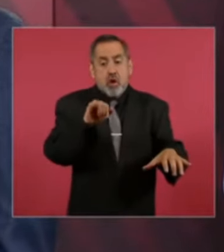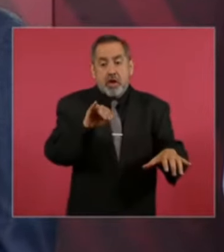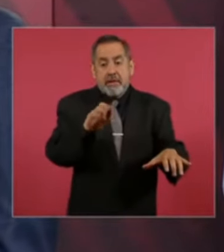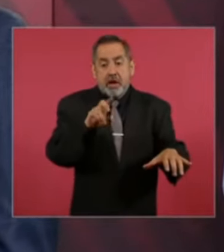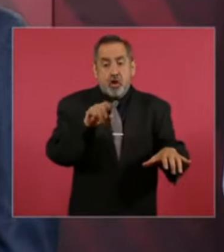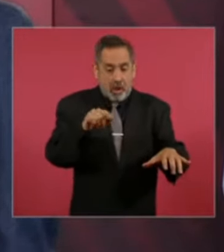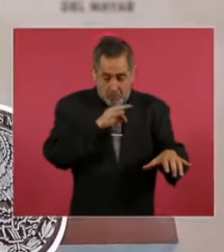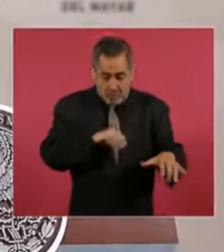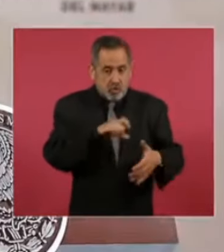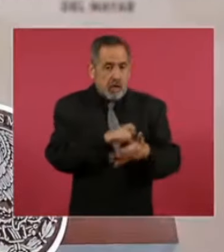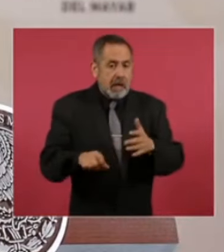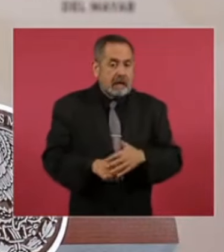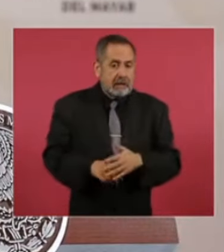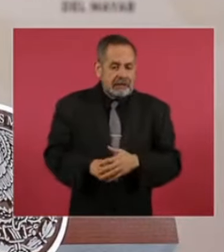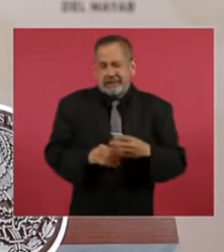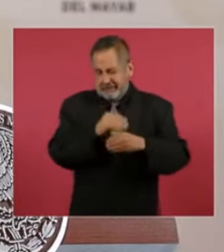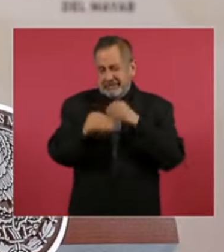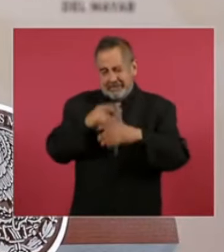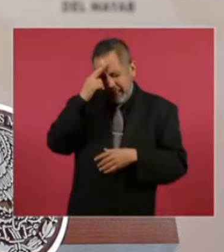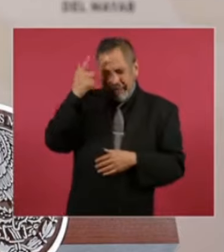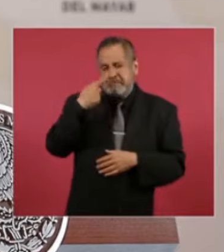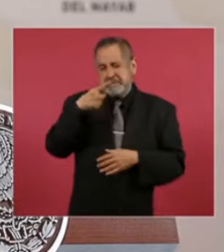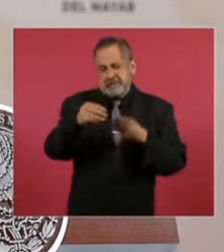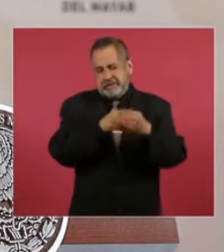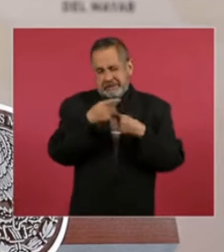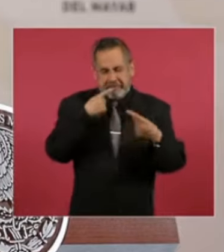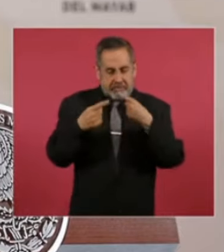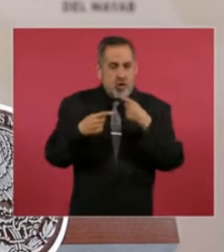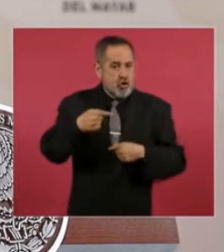después del pleito porque yo hablé con el señor